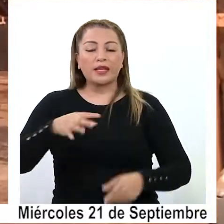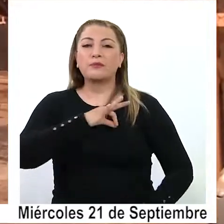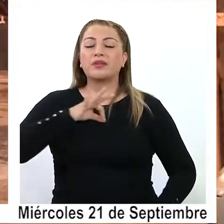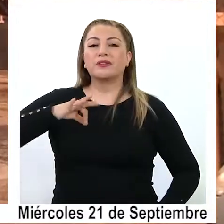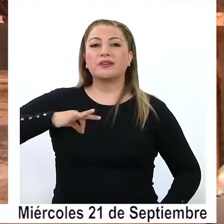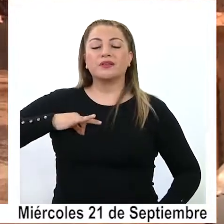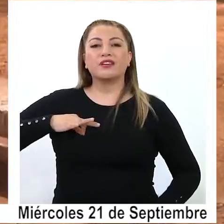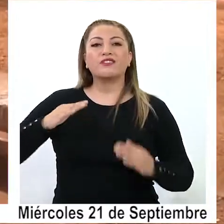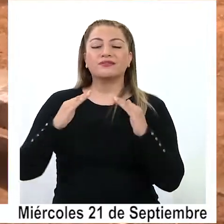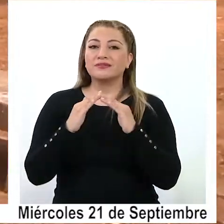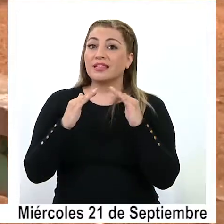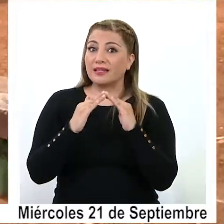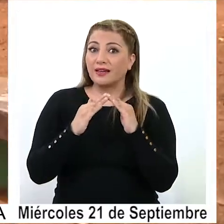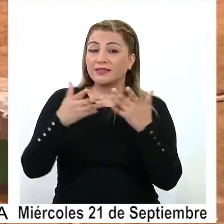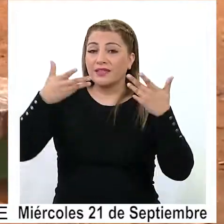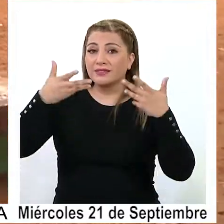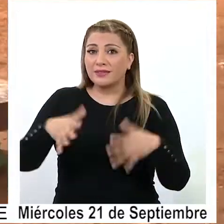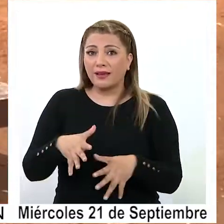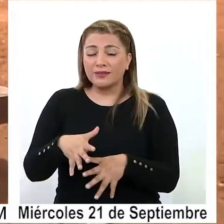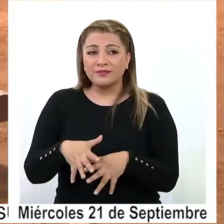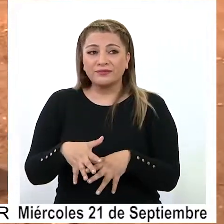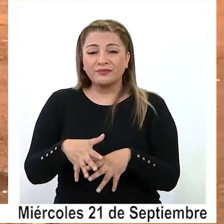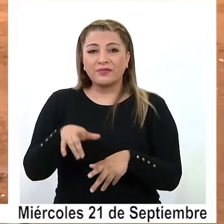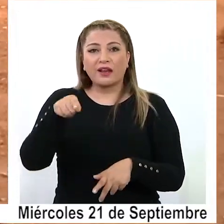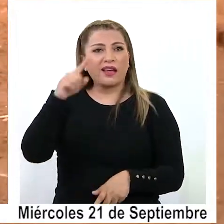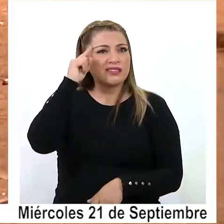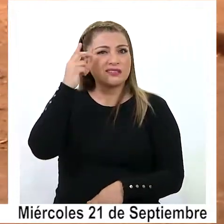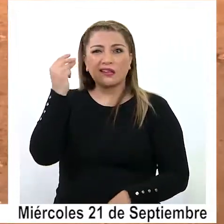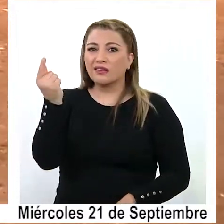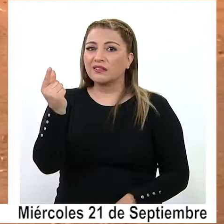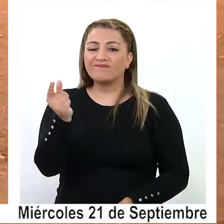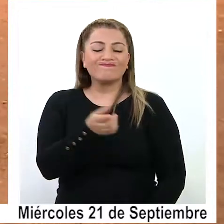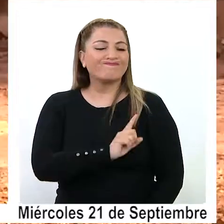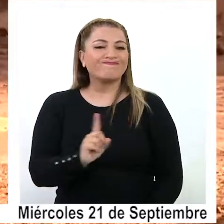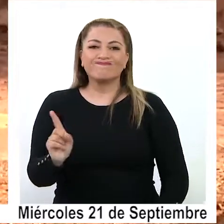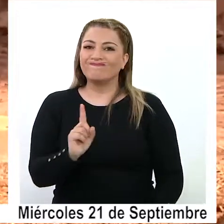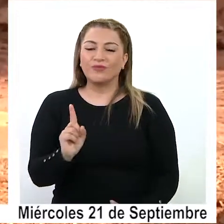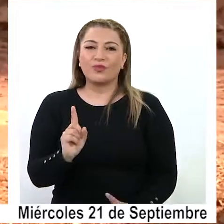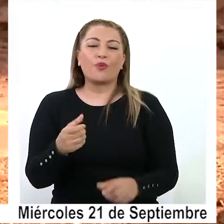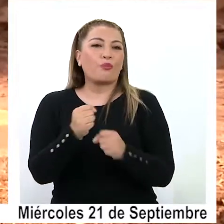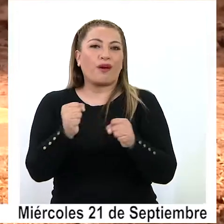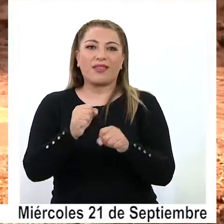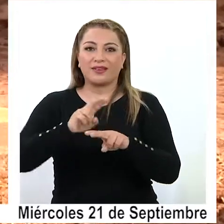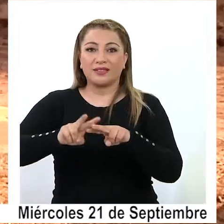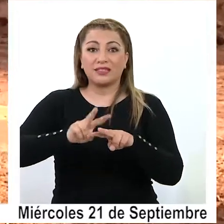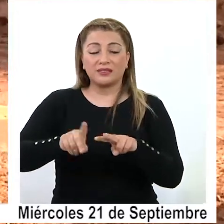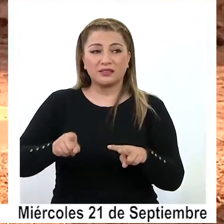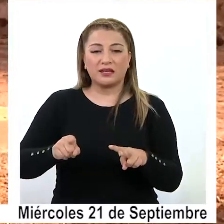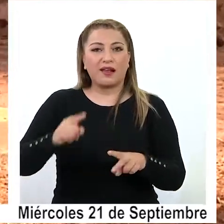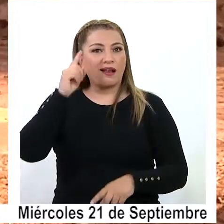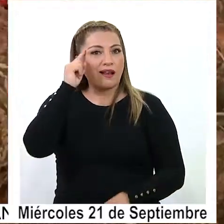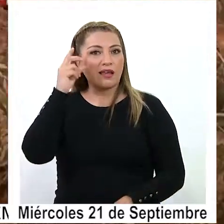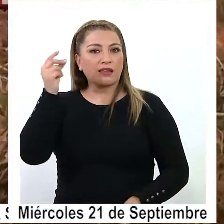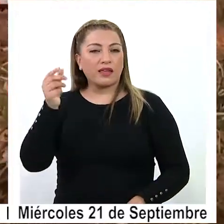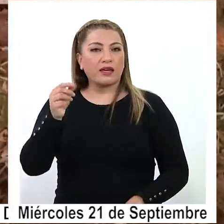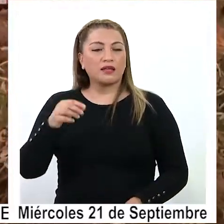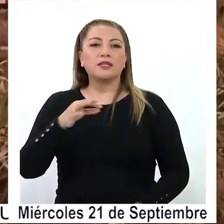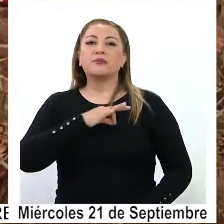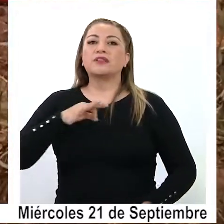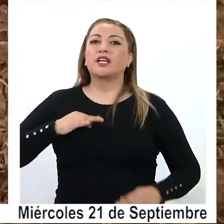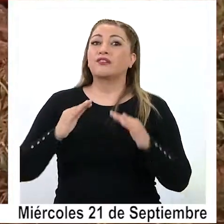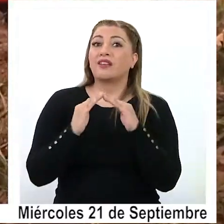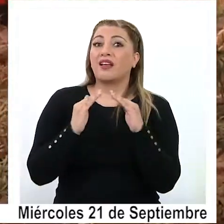Ministerio de Vivienda, finalmente esa idea no prosperó ya que la iniciativa de MIMBU